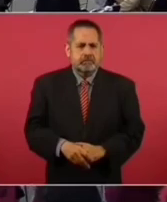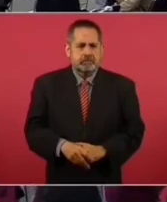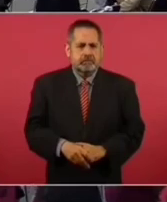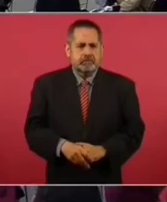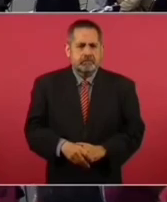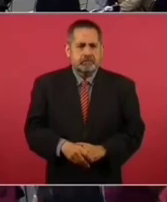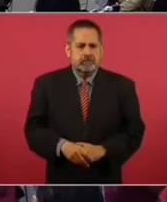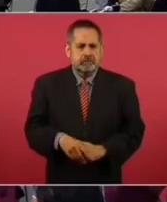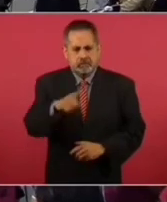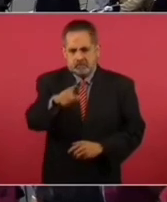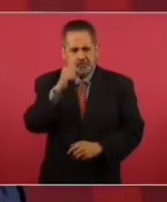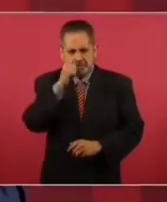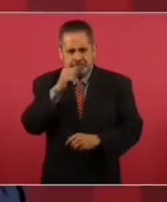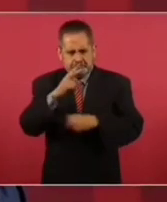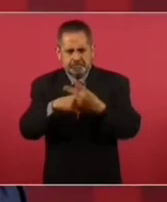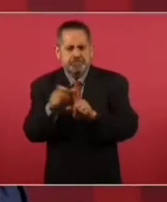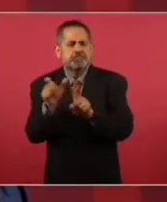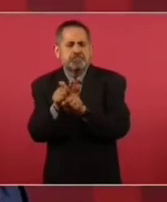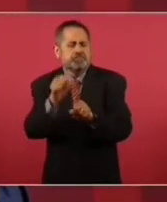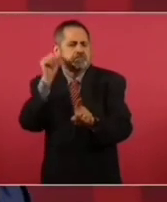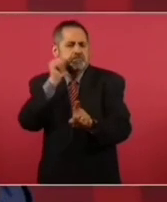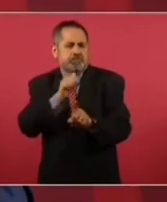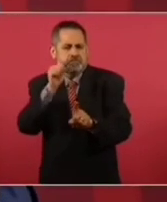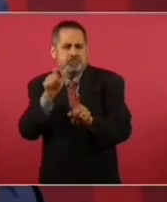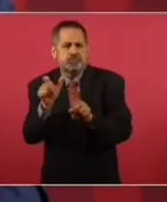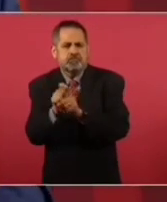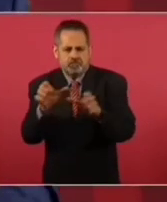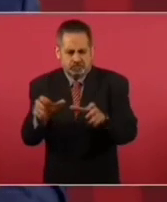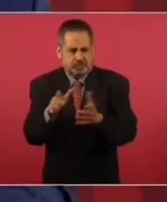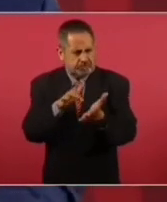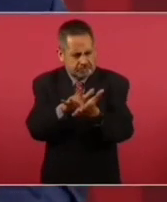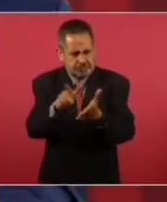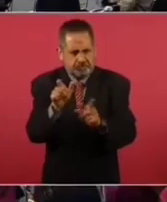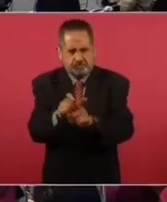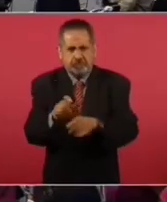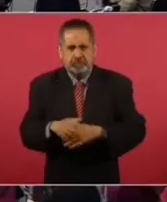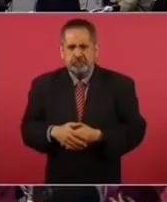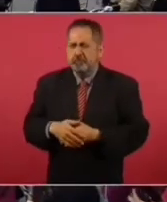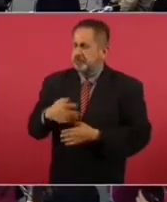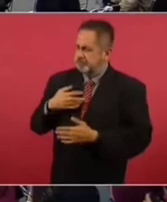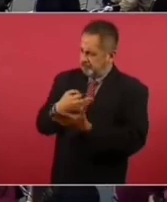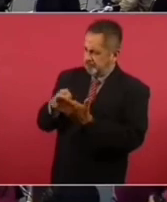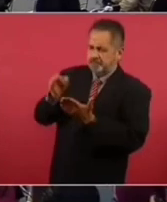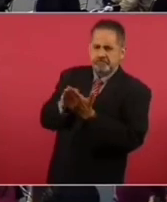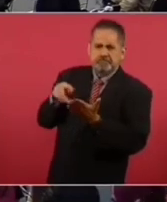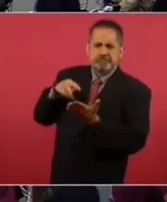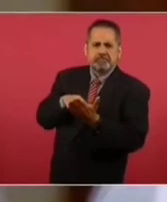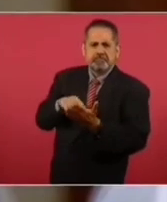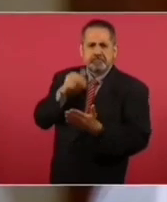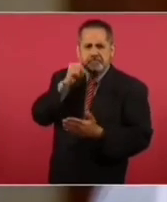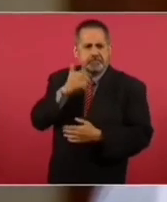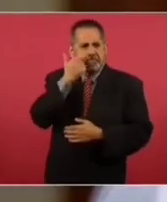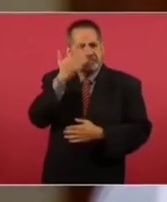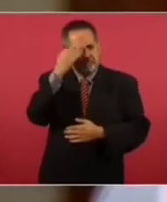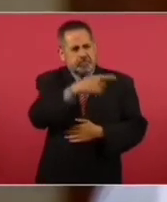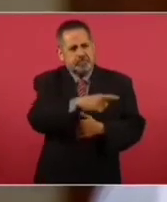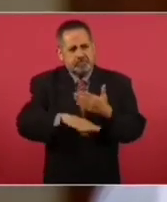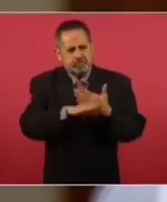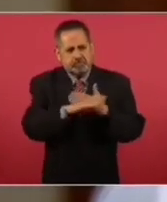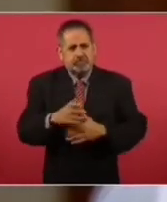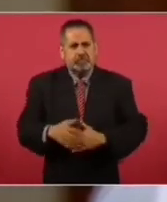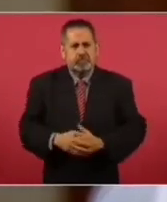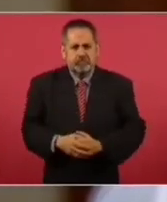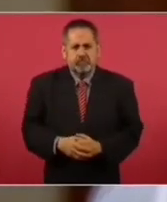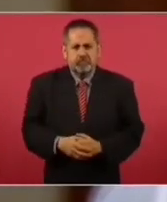Vas a tener siempre. Gracias, presidente. Y estoy firme. Estoy firme y valiente. Quiero saber quiénes son estos agresores.